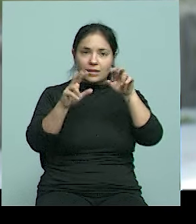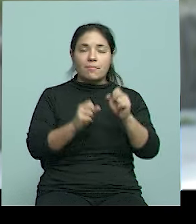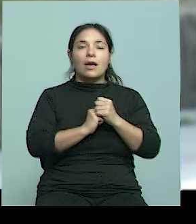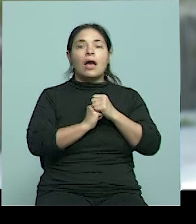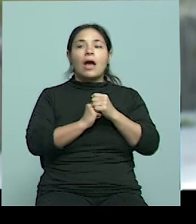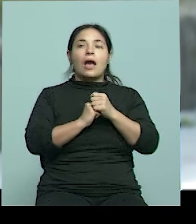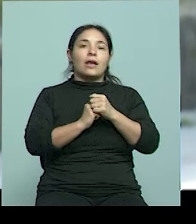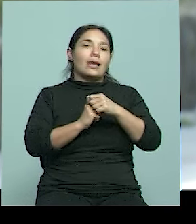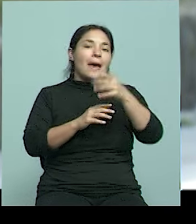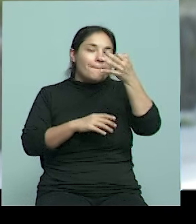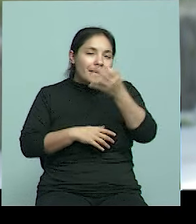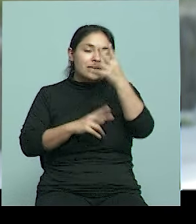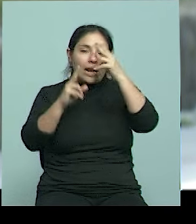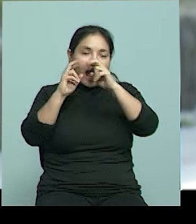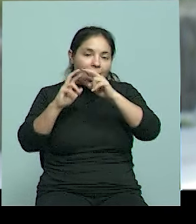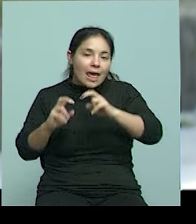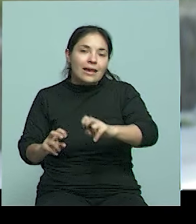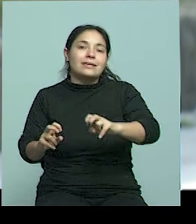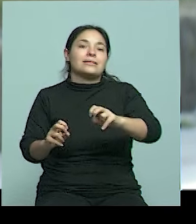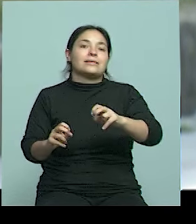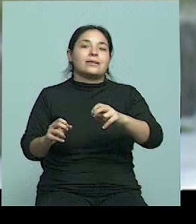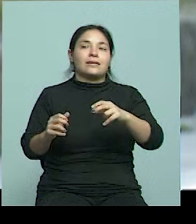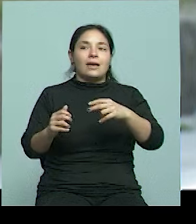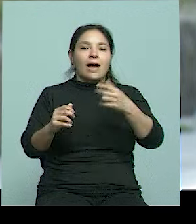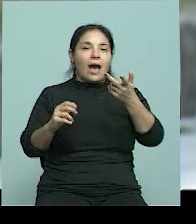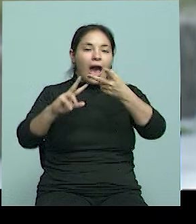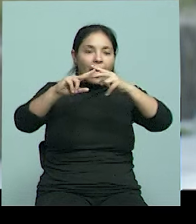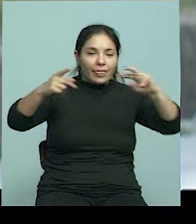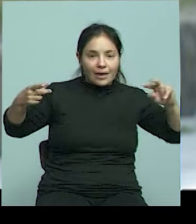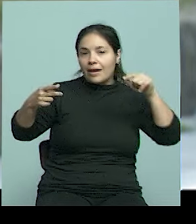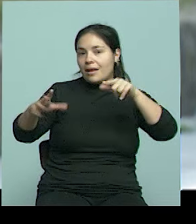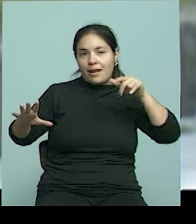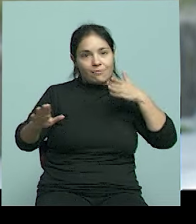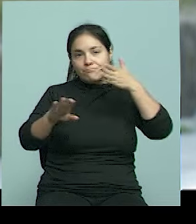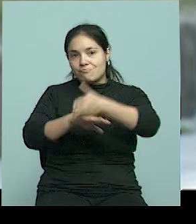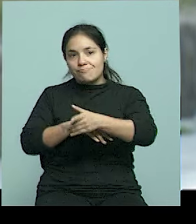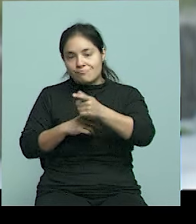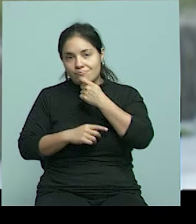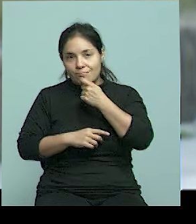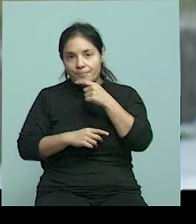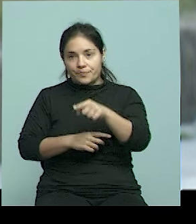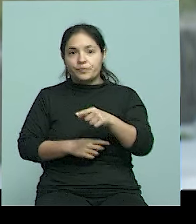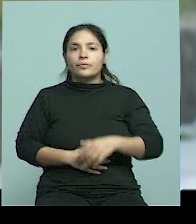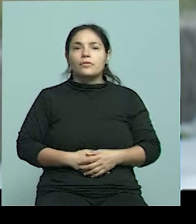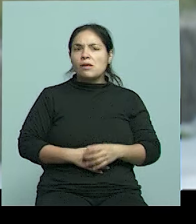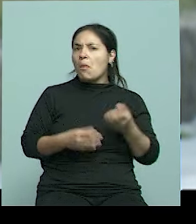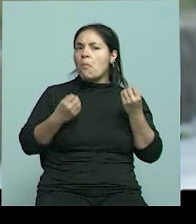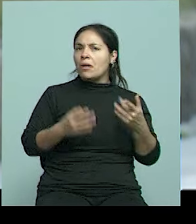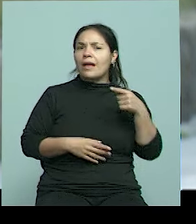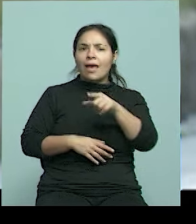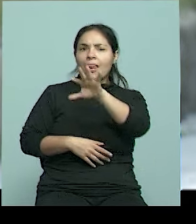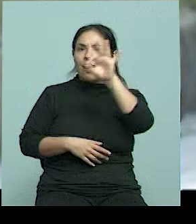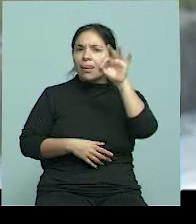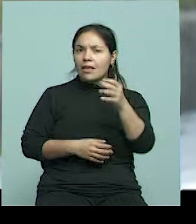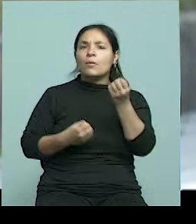estudio en lo particular, que tiene que ver con el estudio de ADN. ¿Por qué y cuánto es lo que se ha avanzado en ese sentido?